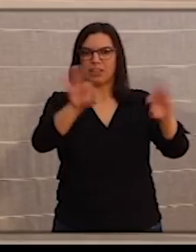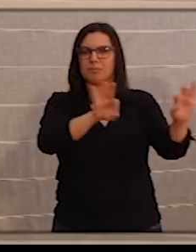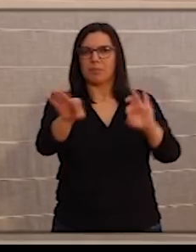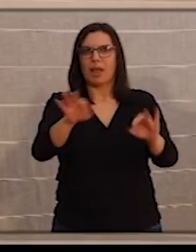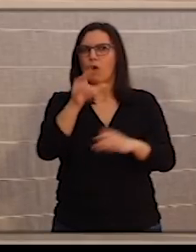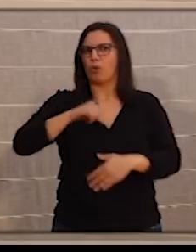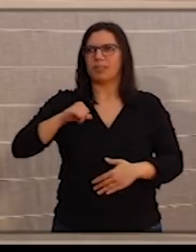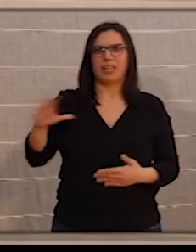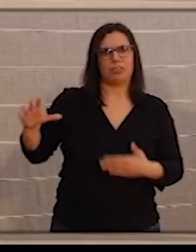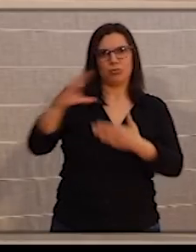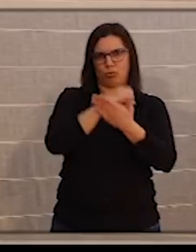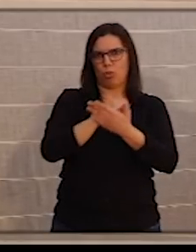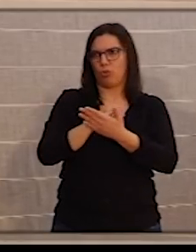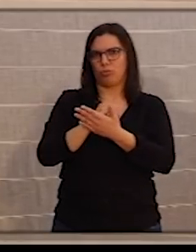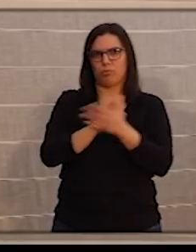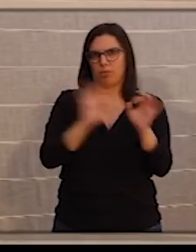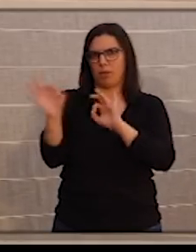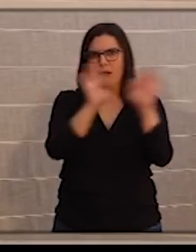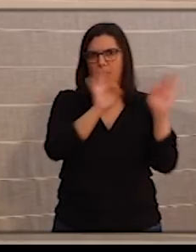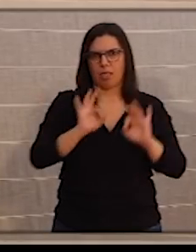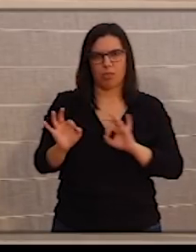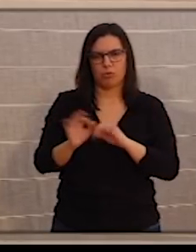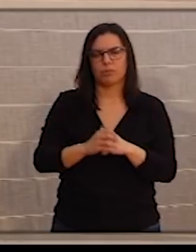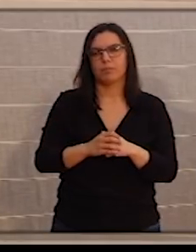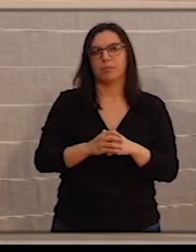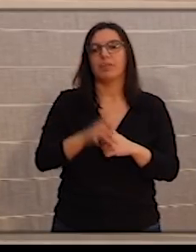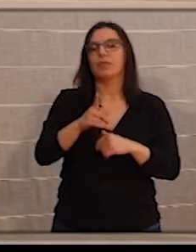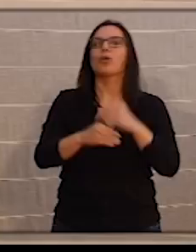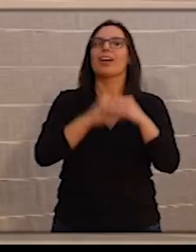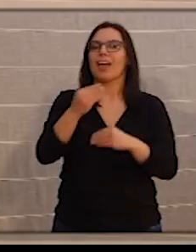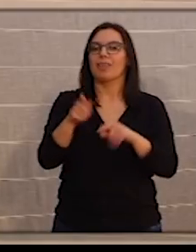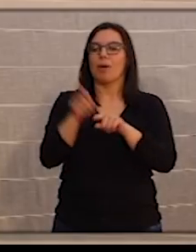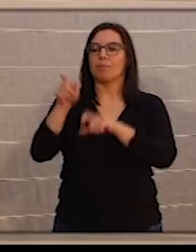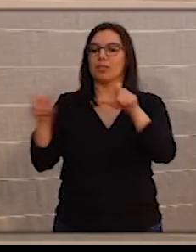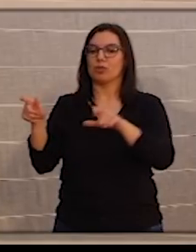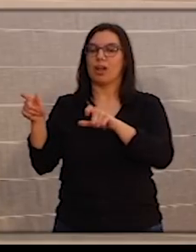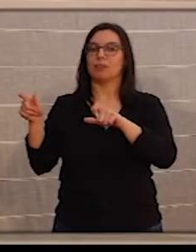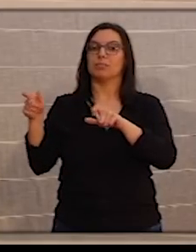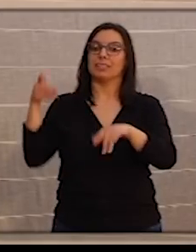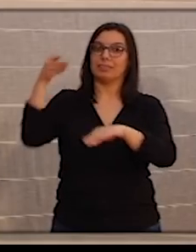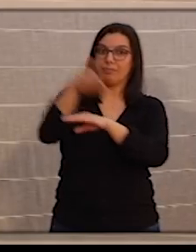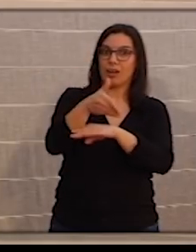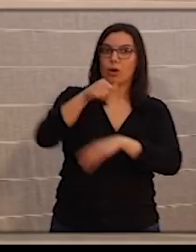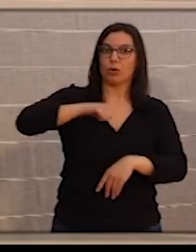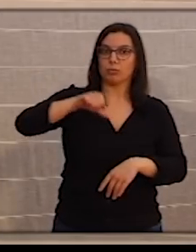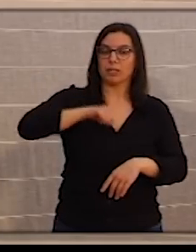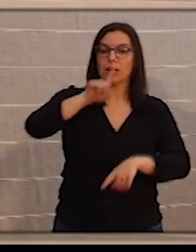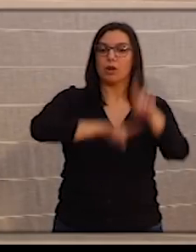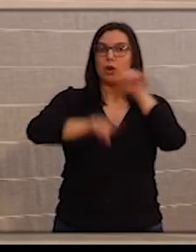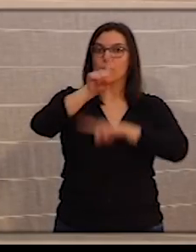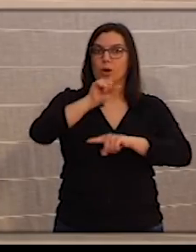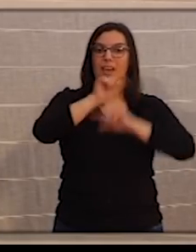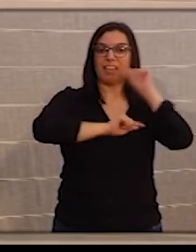en todos los hospitales. Y ahí lo que hace es una distribución entre las personas que acuden al hospital por un problema